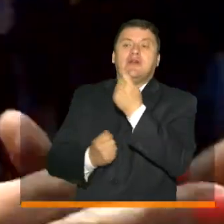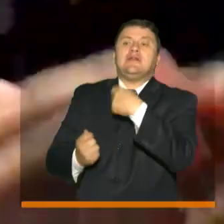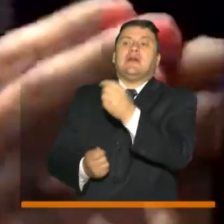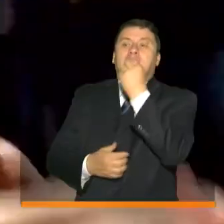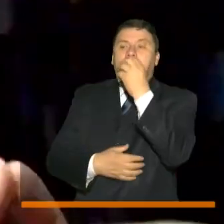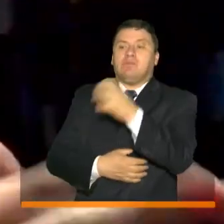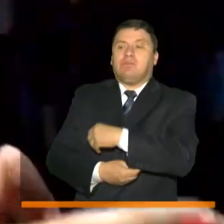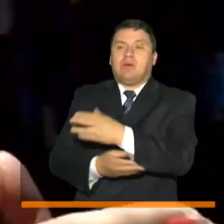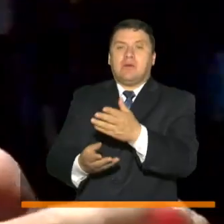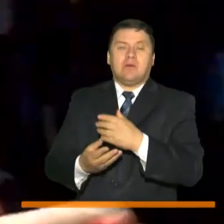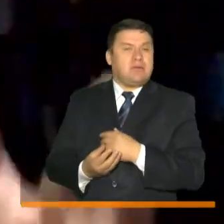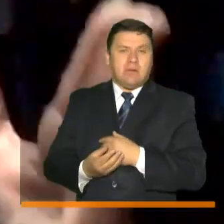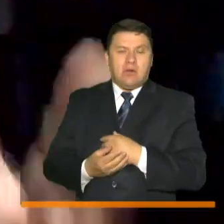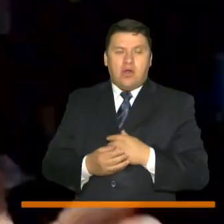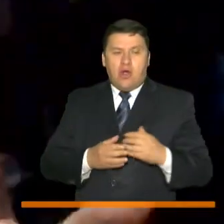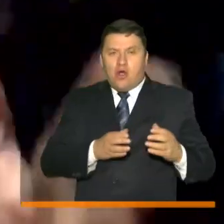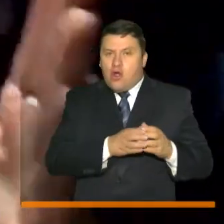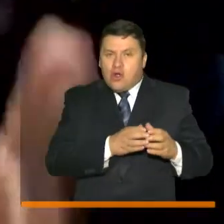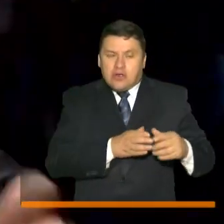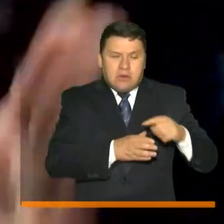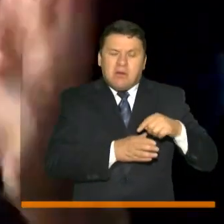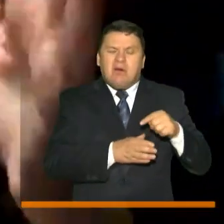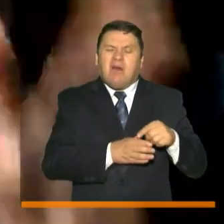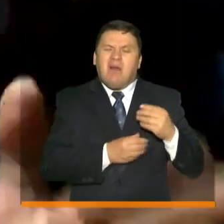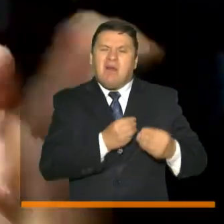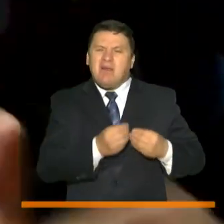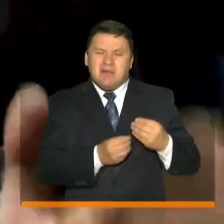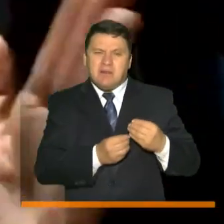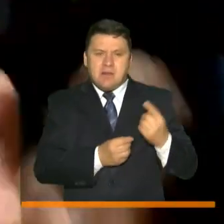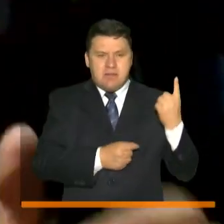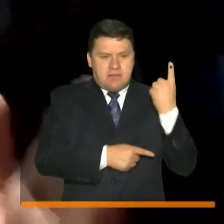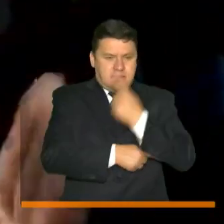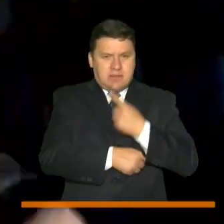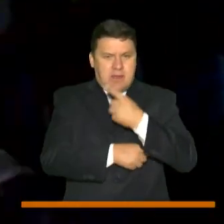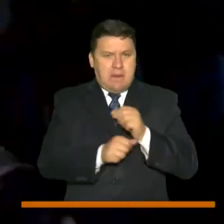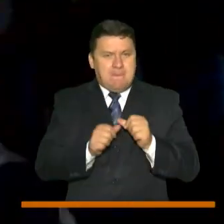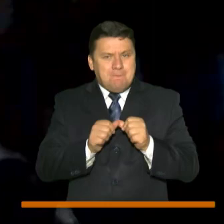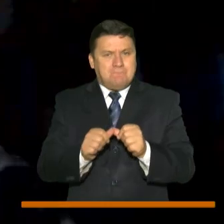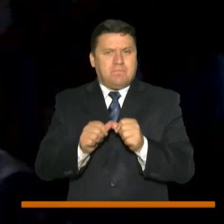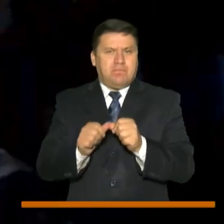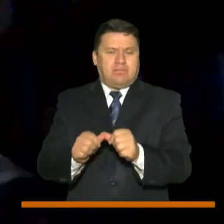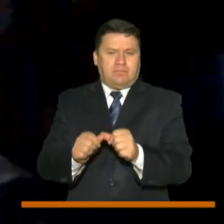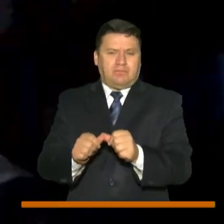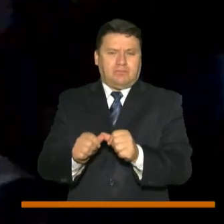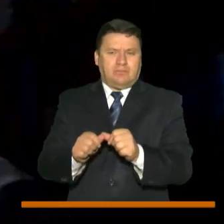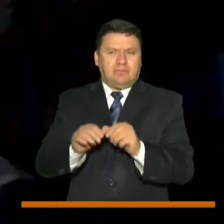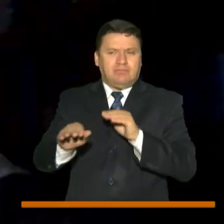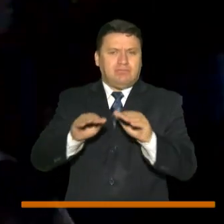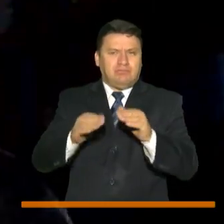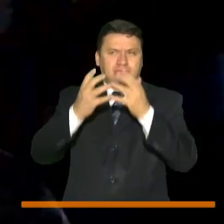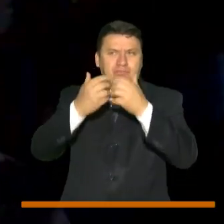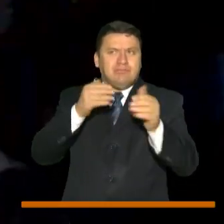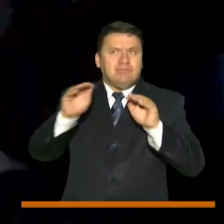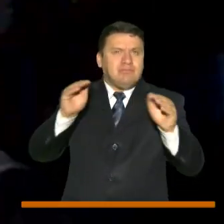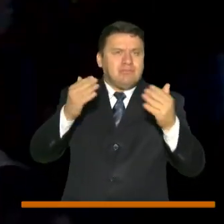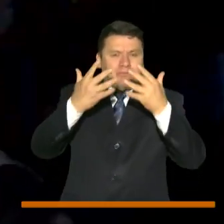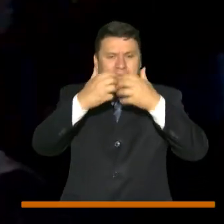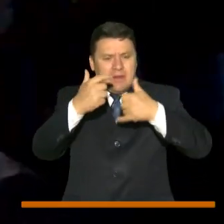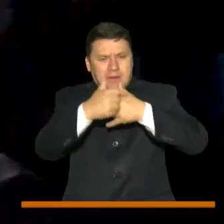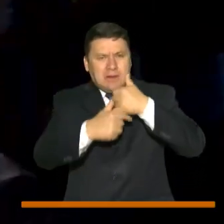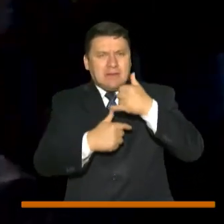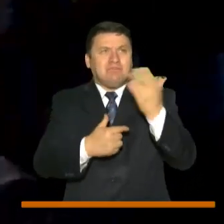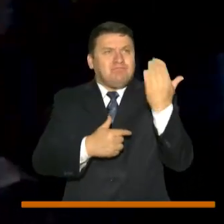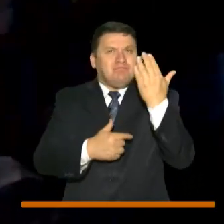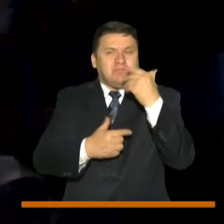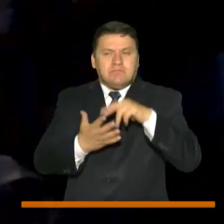directamente del consejo gremial sino para hacer día a día permanentemente todo el llamado a nuestros empresarios e indicarles